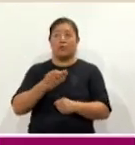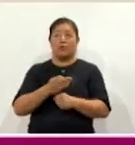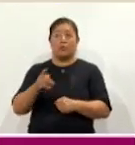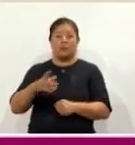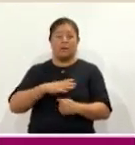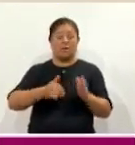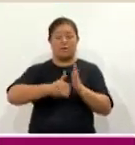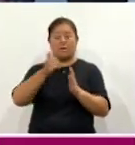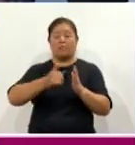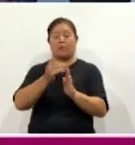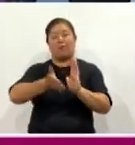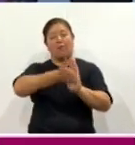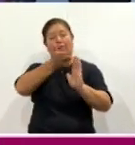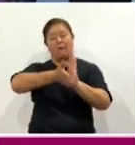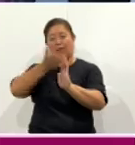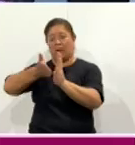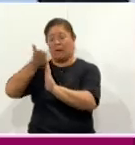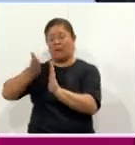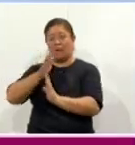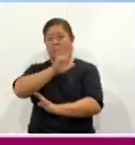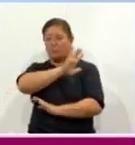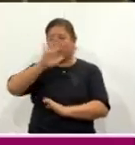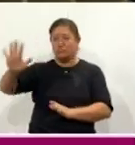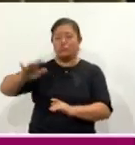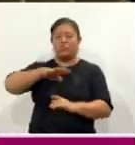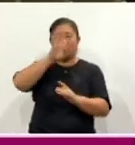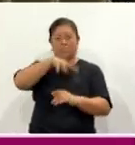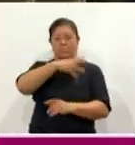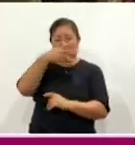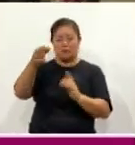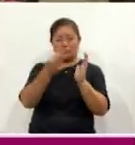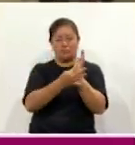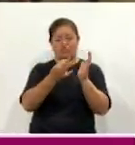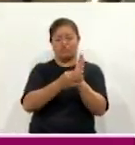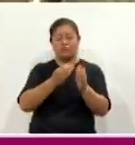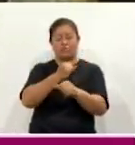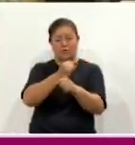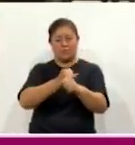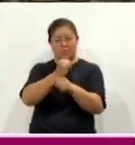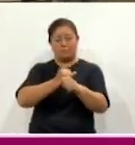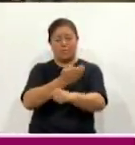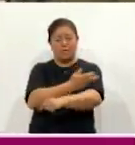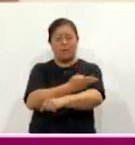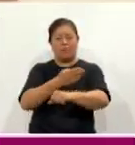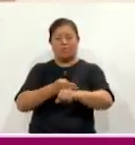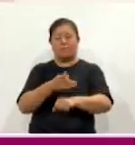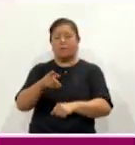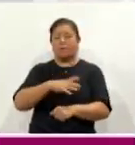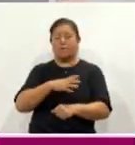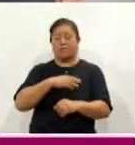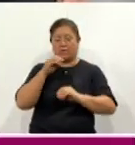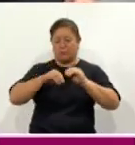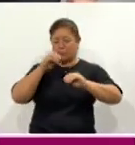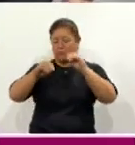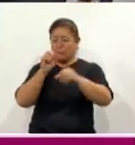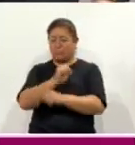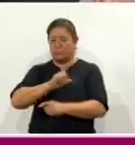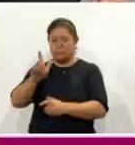trabajos de albañilería, acabados, herrería, cancelería, carpintería, instalaciones especiales y limpieza.